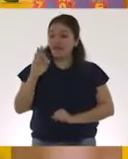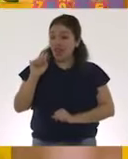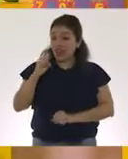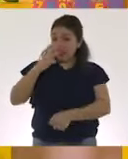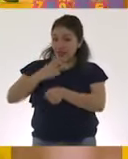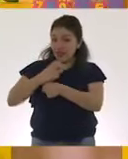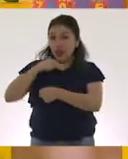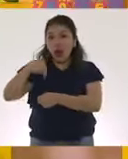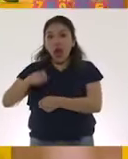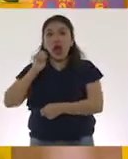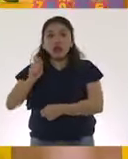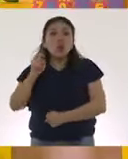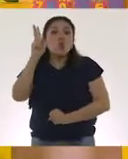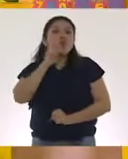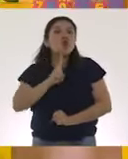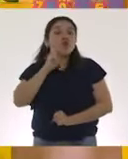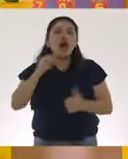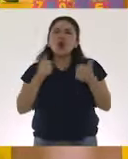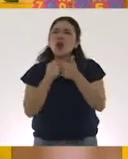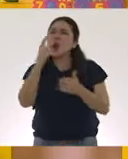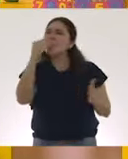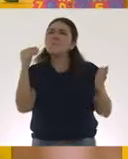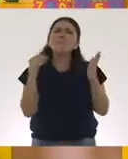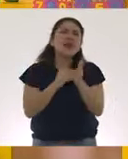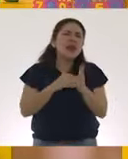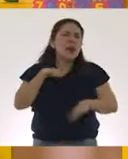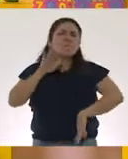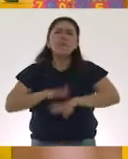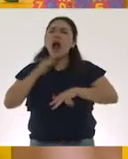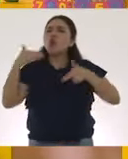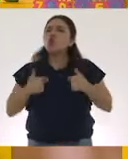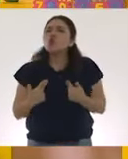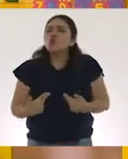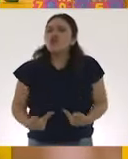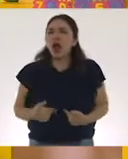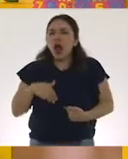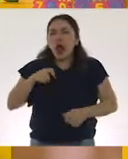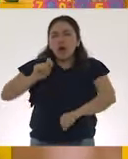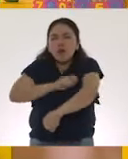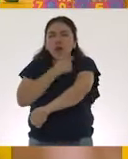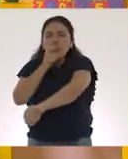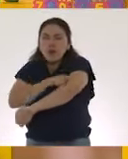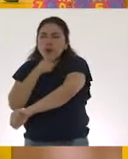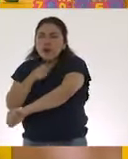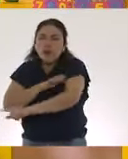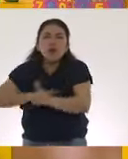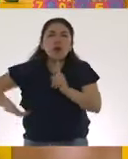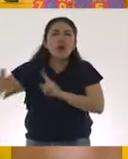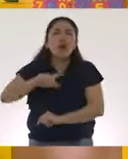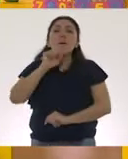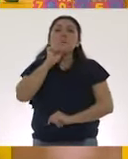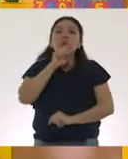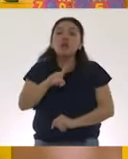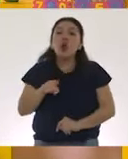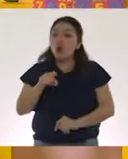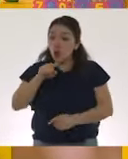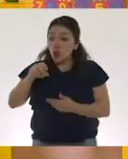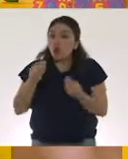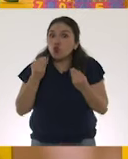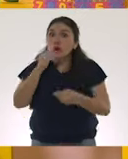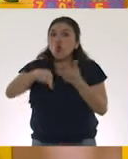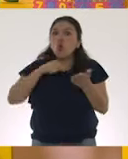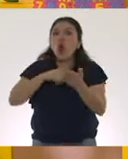implica probarla en miles de humanos, al mismo tiempo, en muchas partes del mundo.